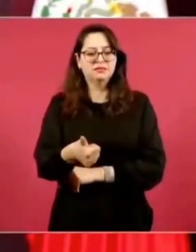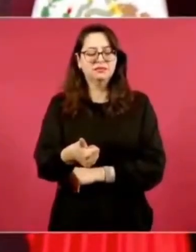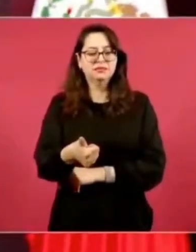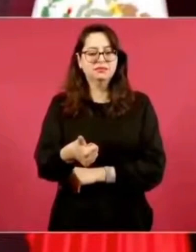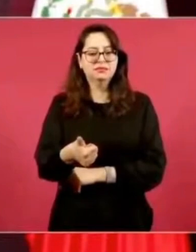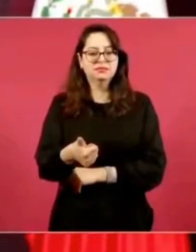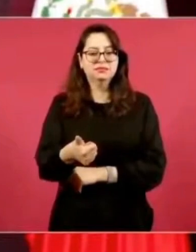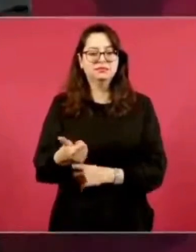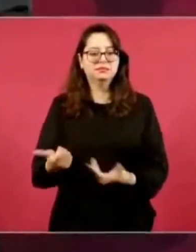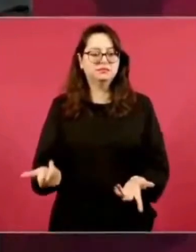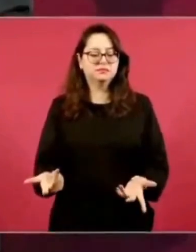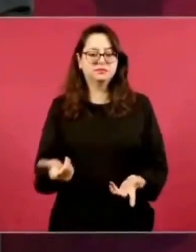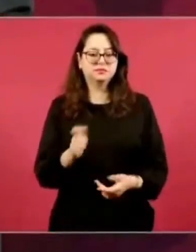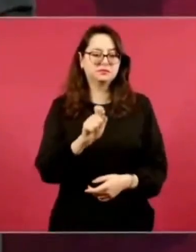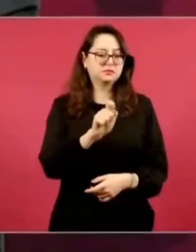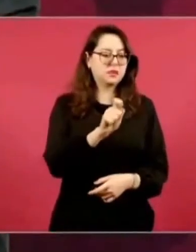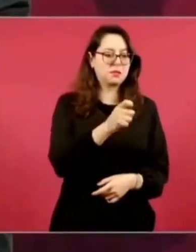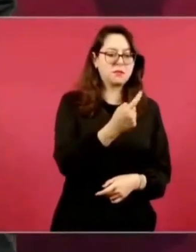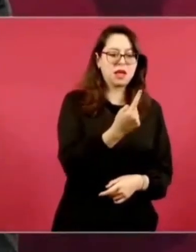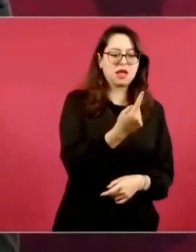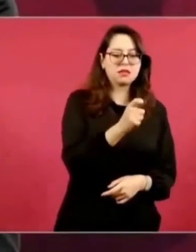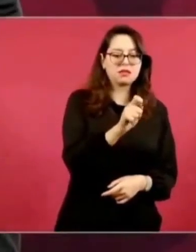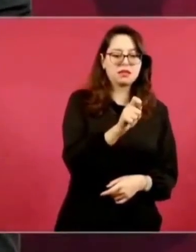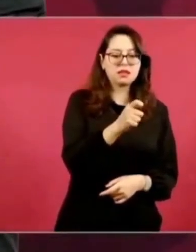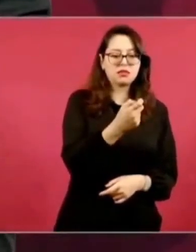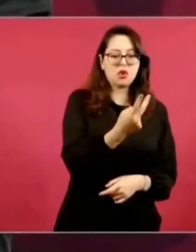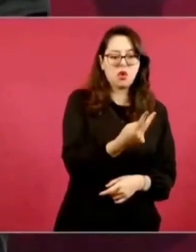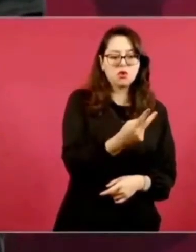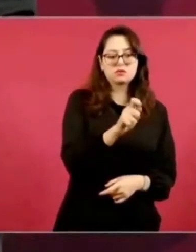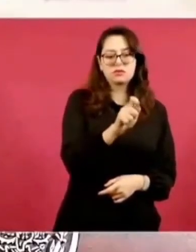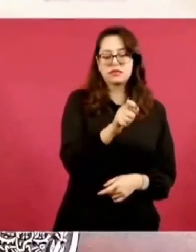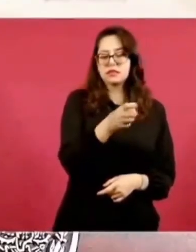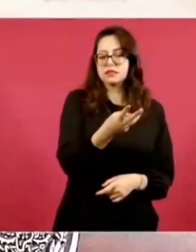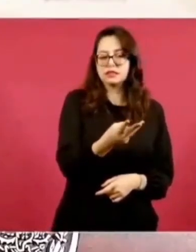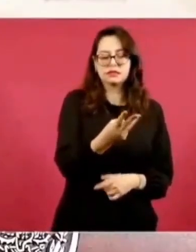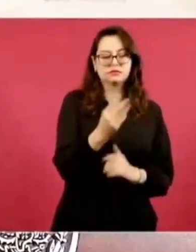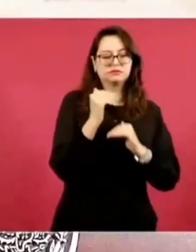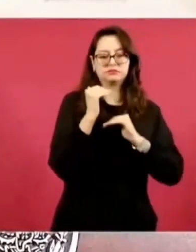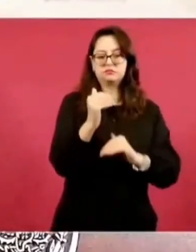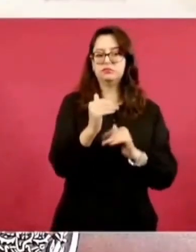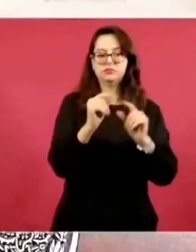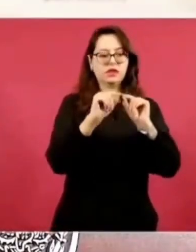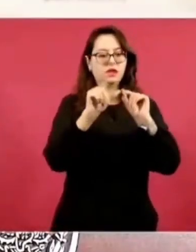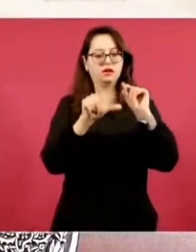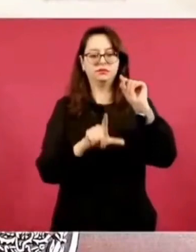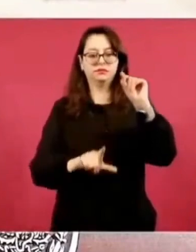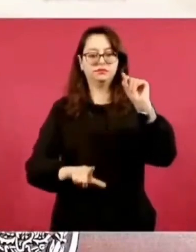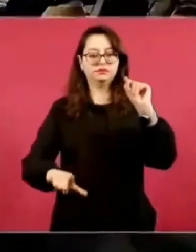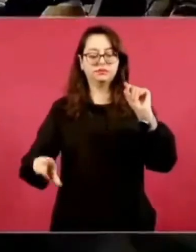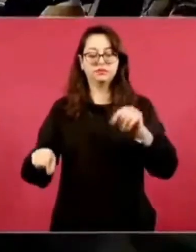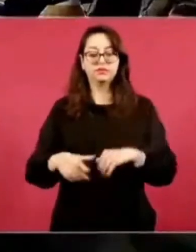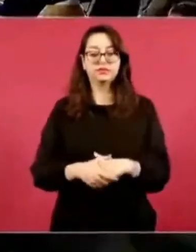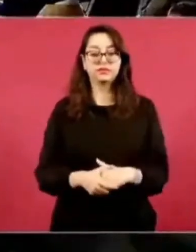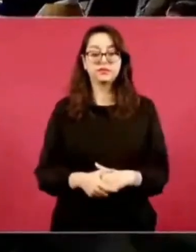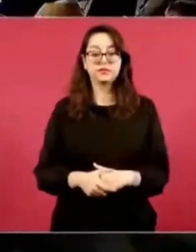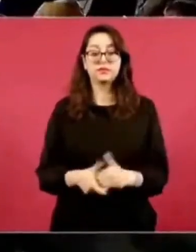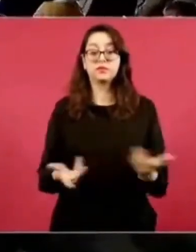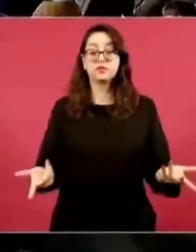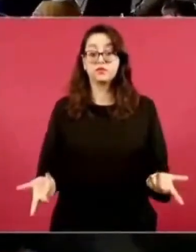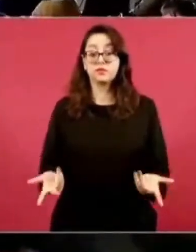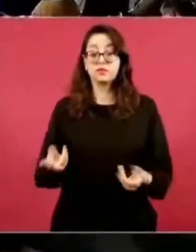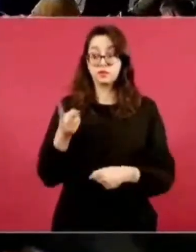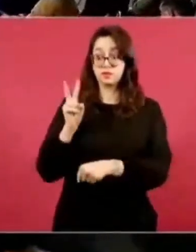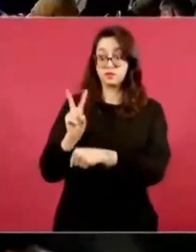22, 23 pesos, eso es lo que está en general. ¿Y sigue la vigilancia de la